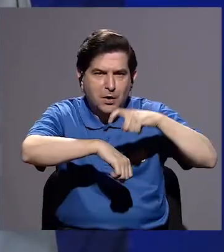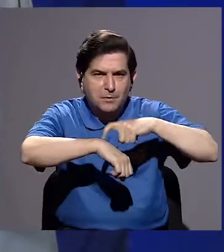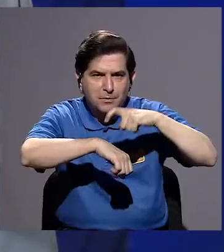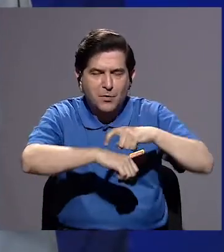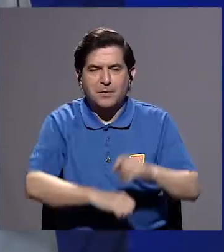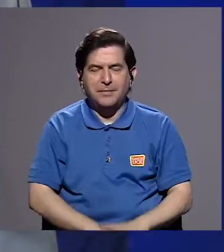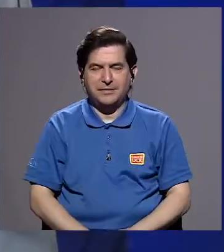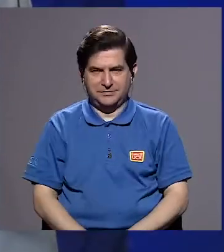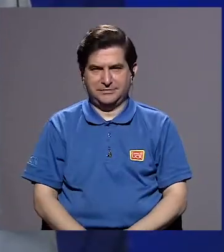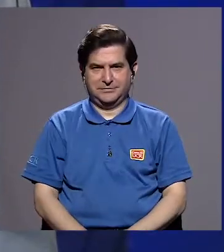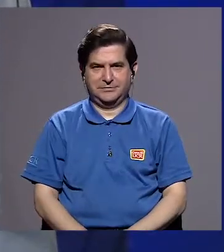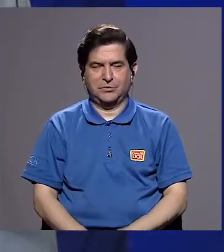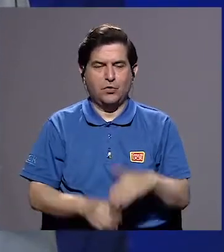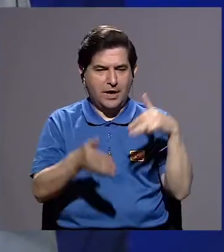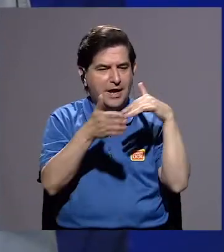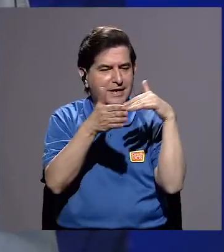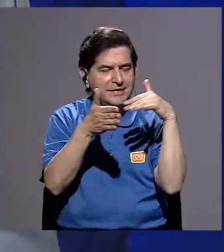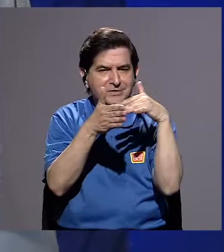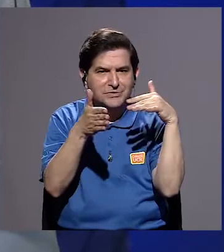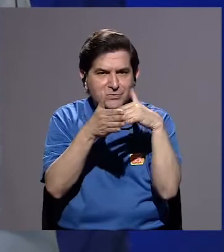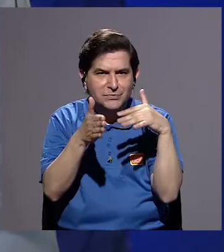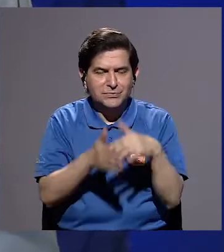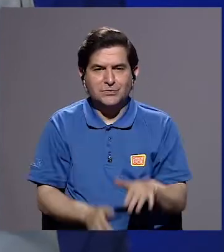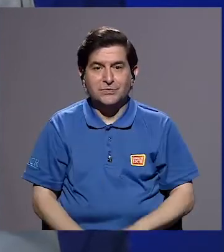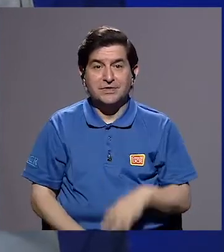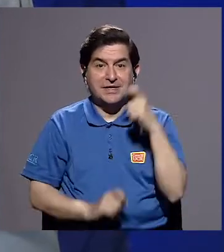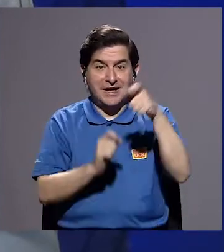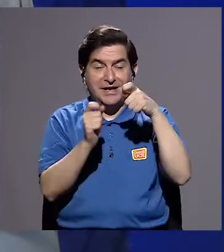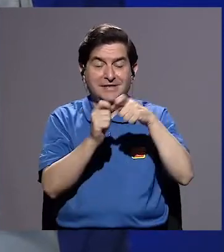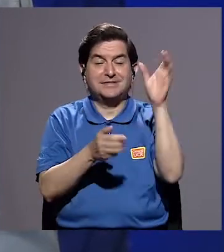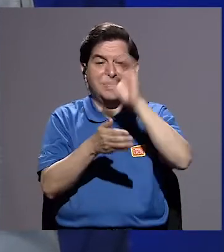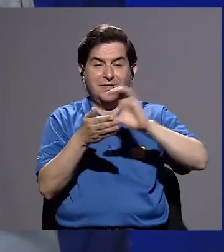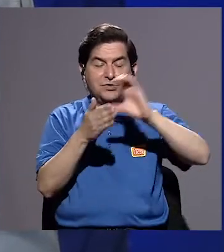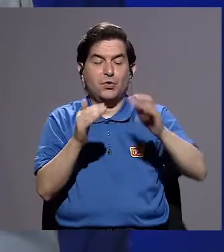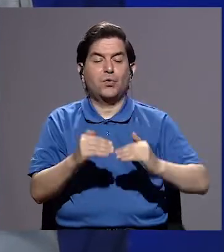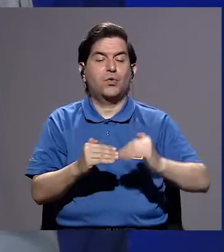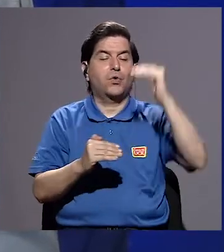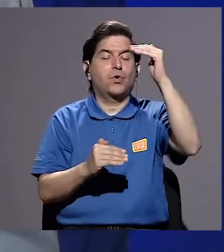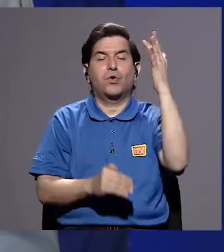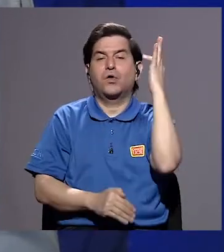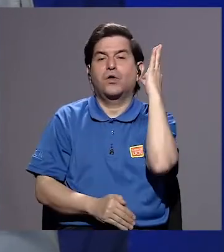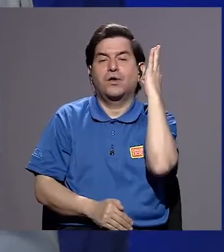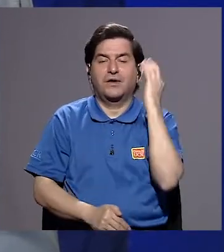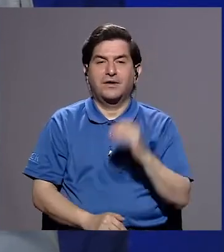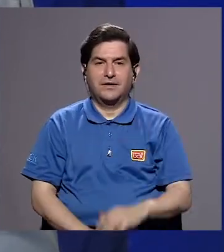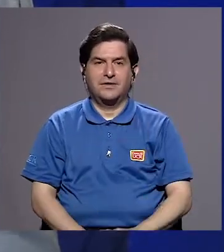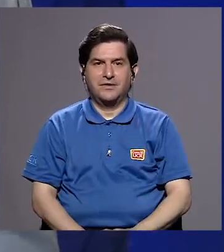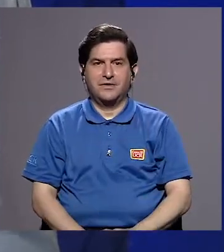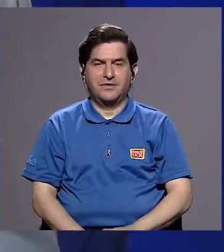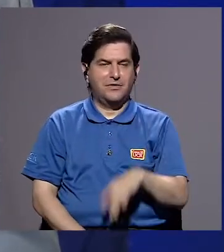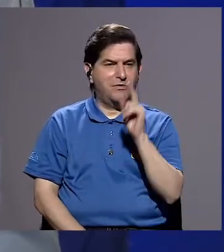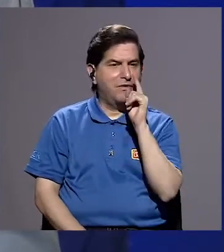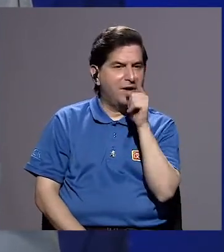momento, en una época en donde justamente en el Colegio Superior de Señoritas estaba